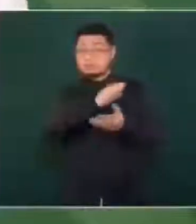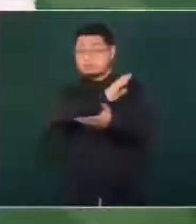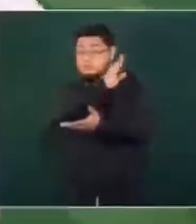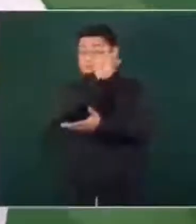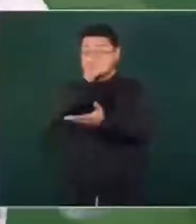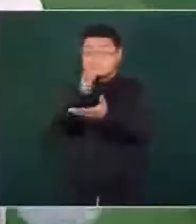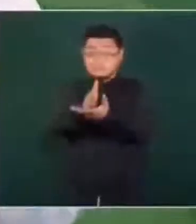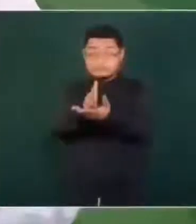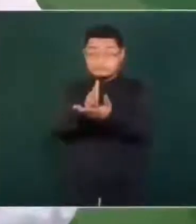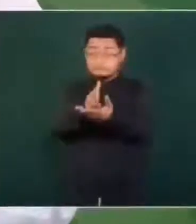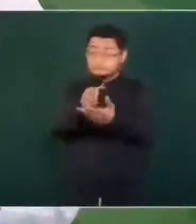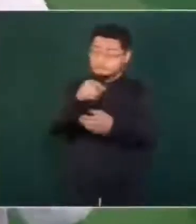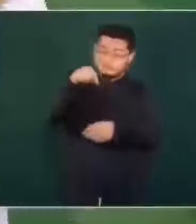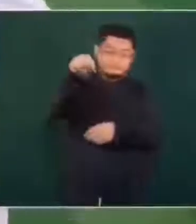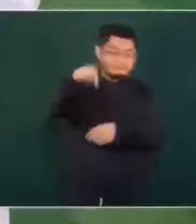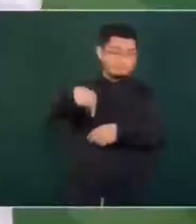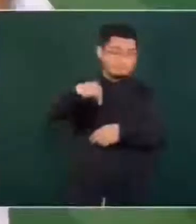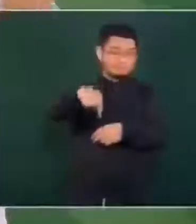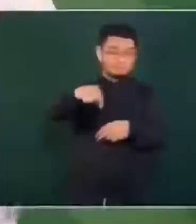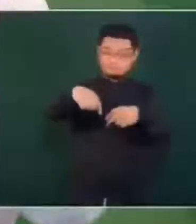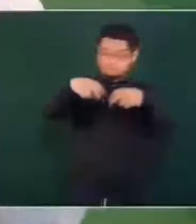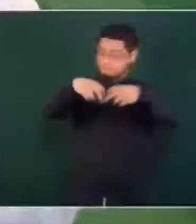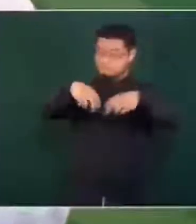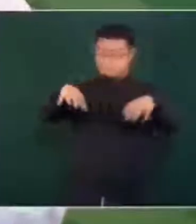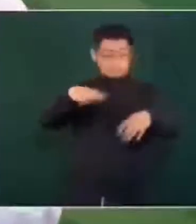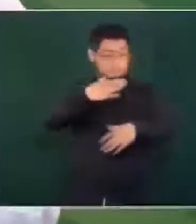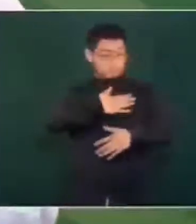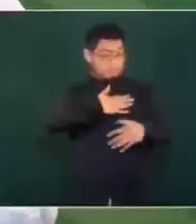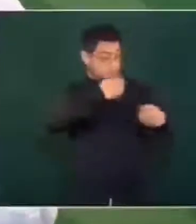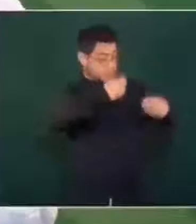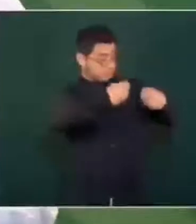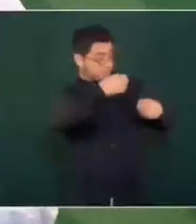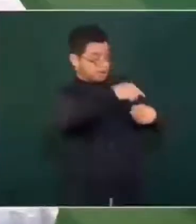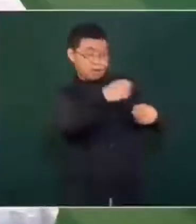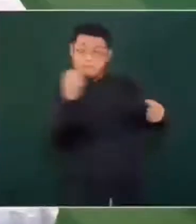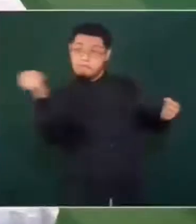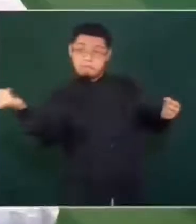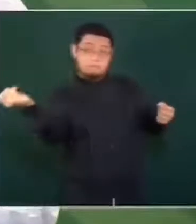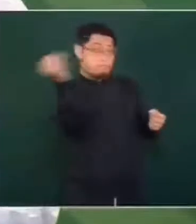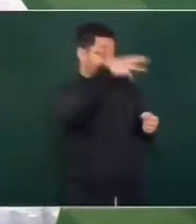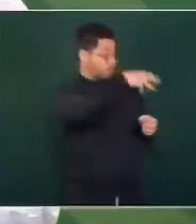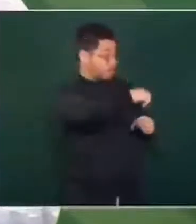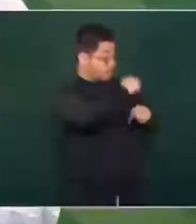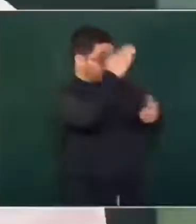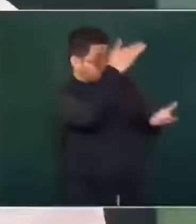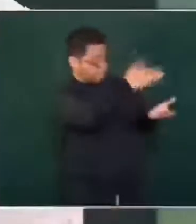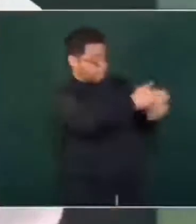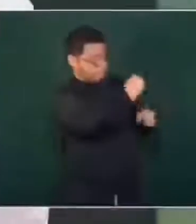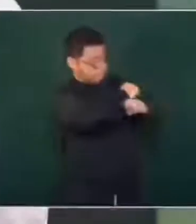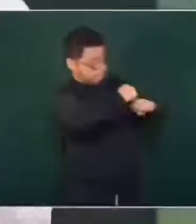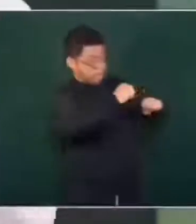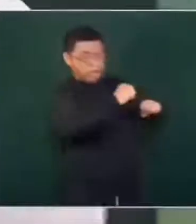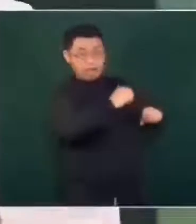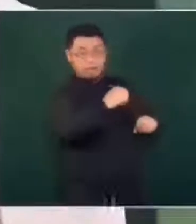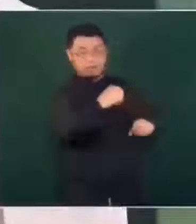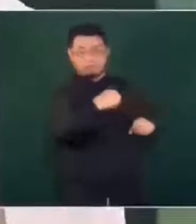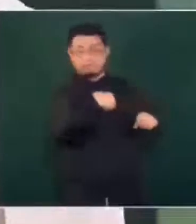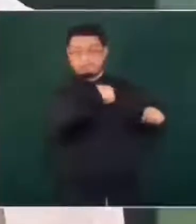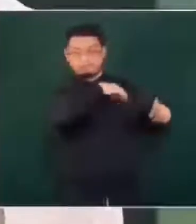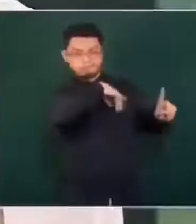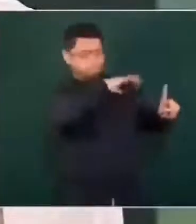donde estaba estacionado el carro a buscarme,